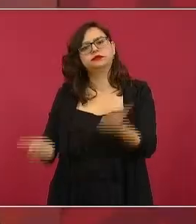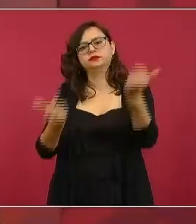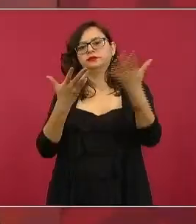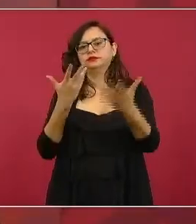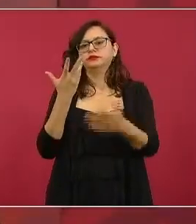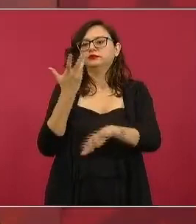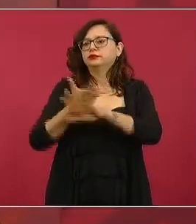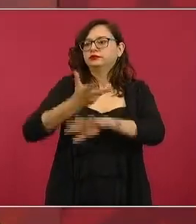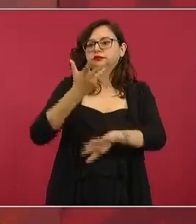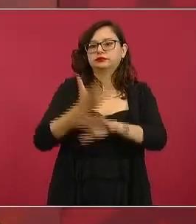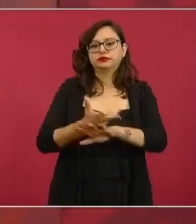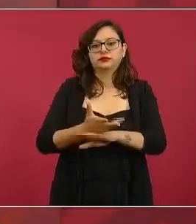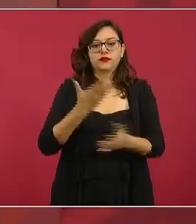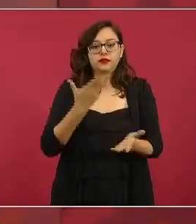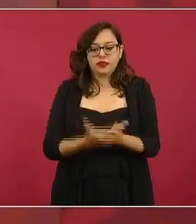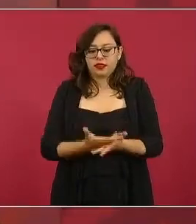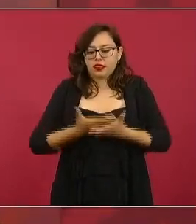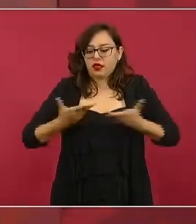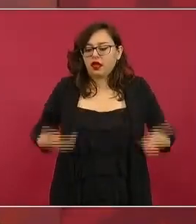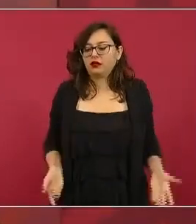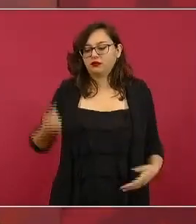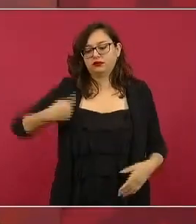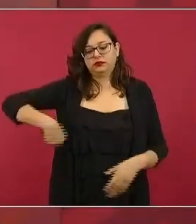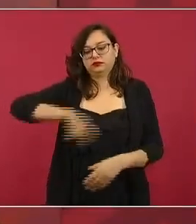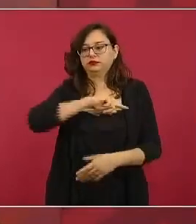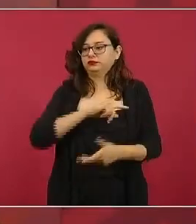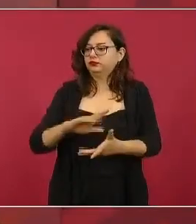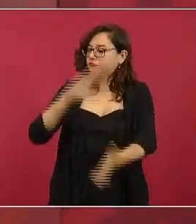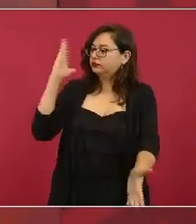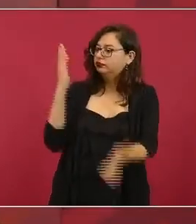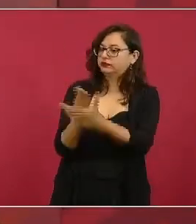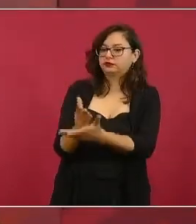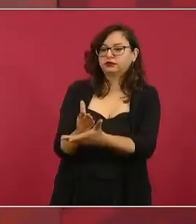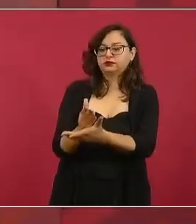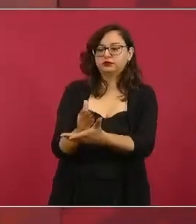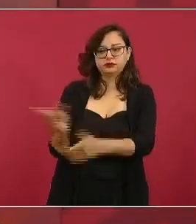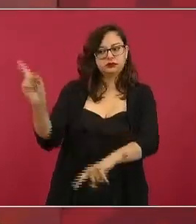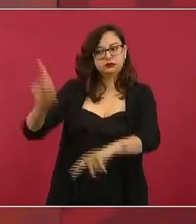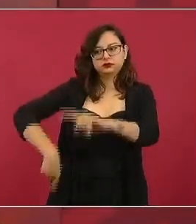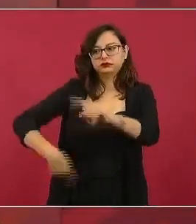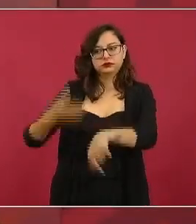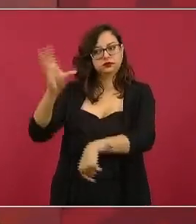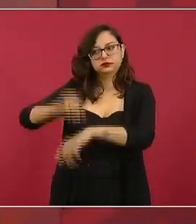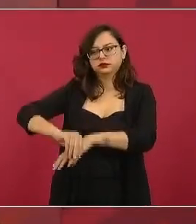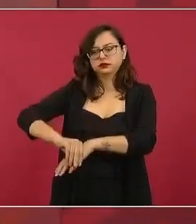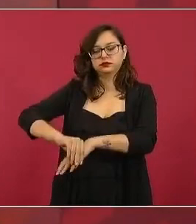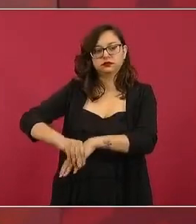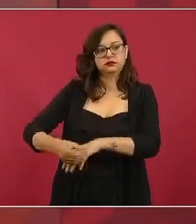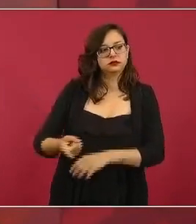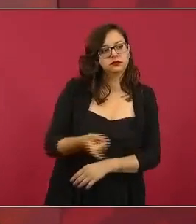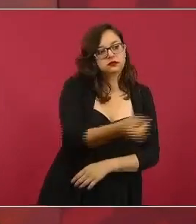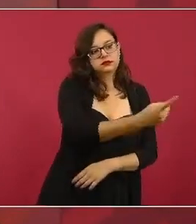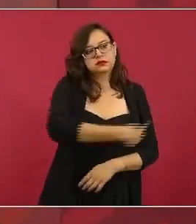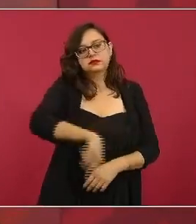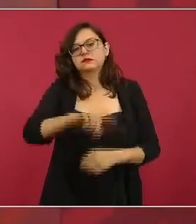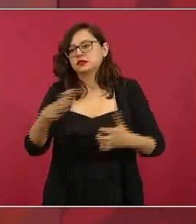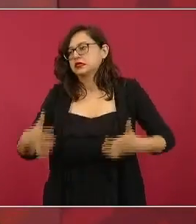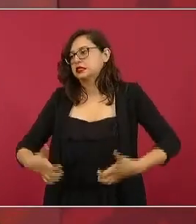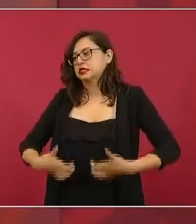y se está intensificando el ataque pero ayer lo explicaba